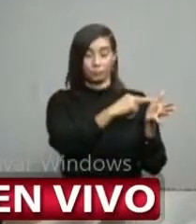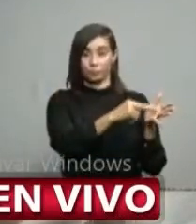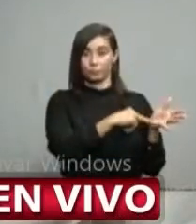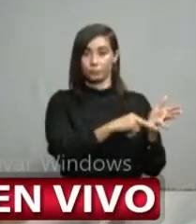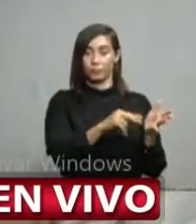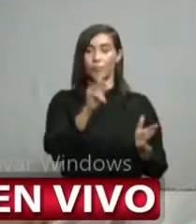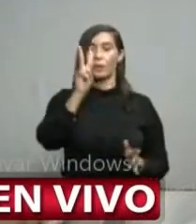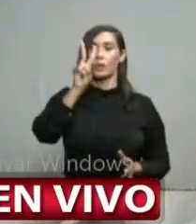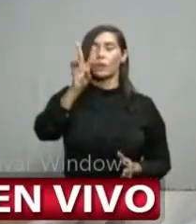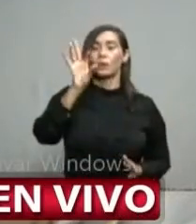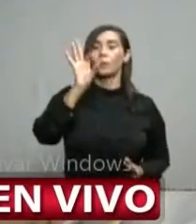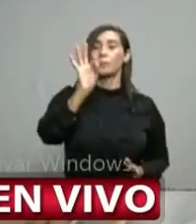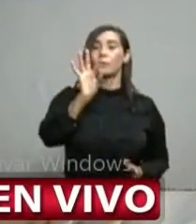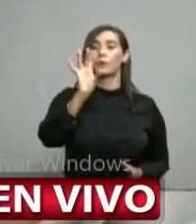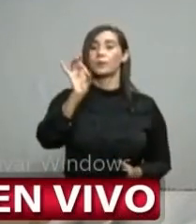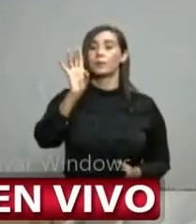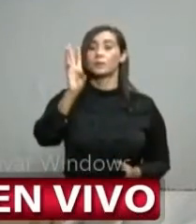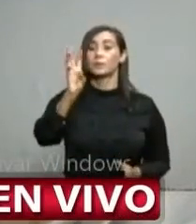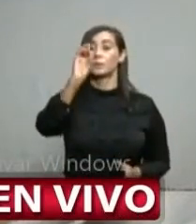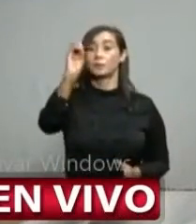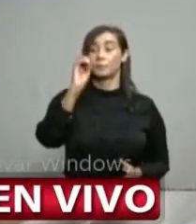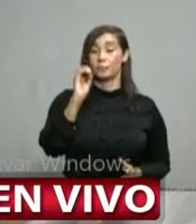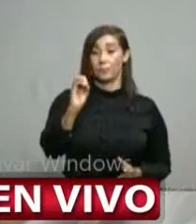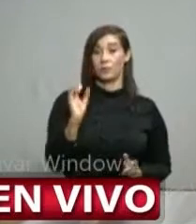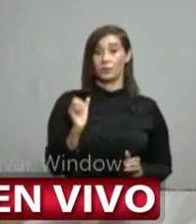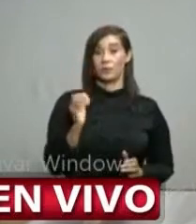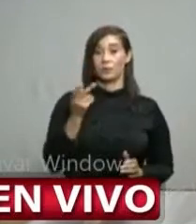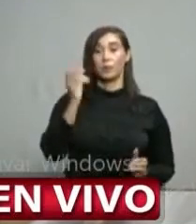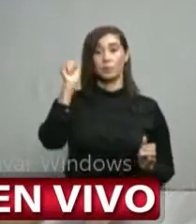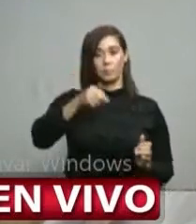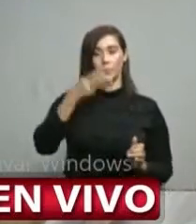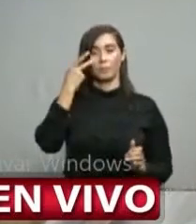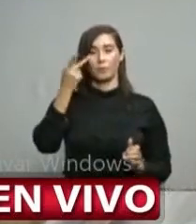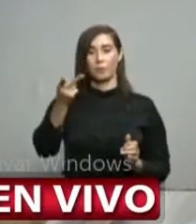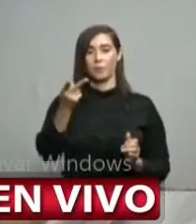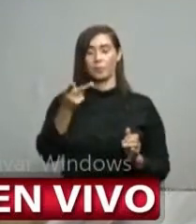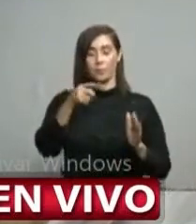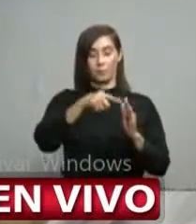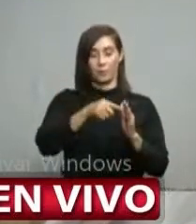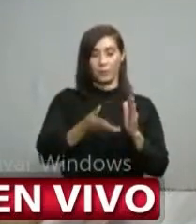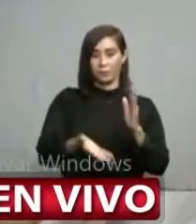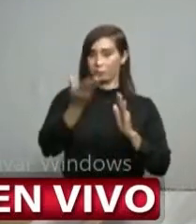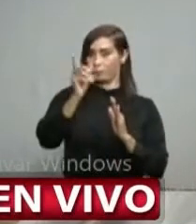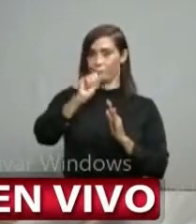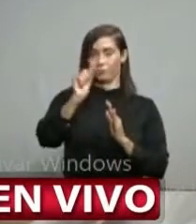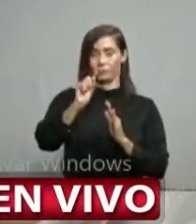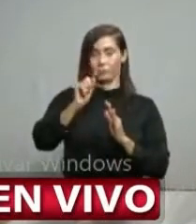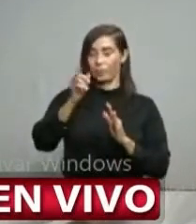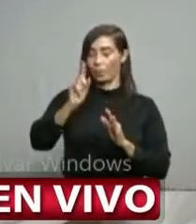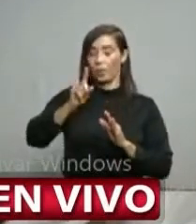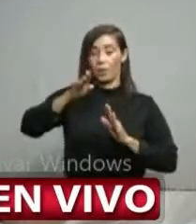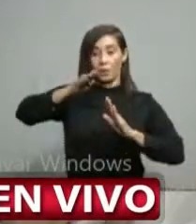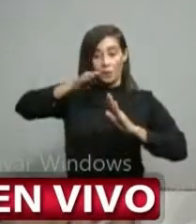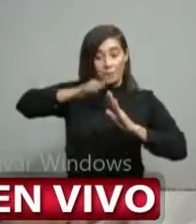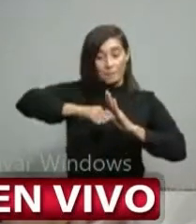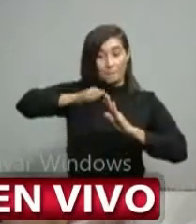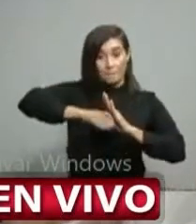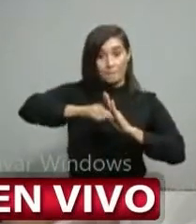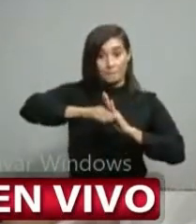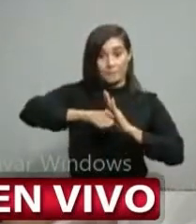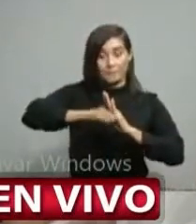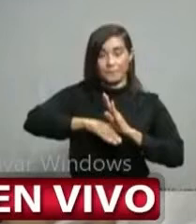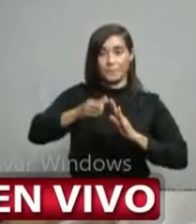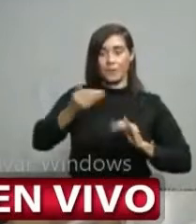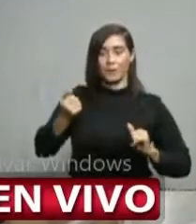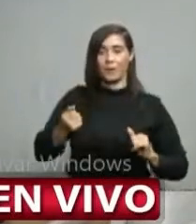exponer es de 2.86 de manera que en vez de tener una tendencia ascendente en